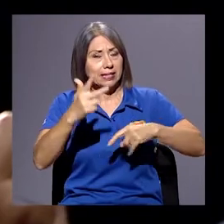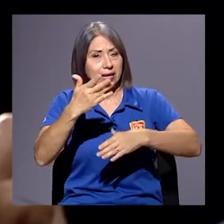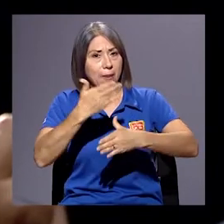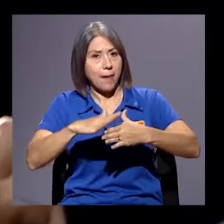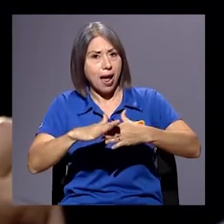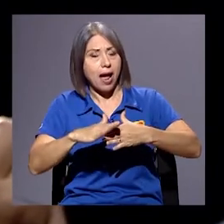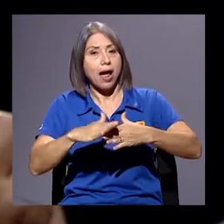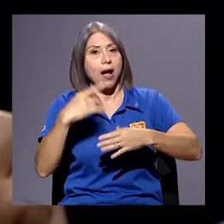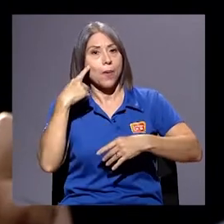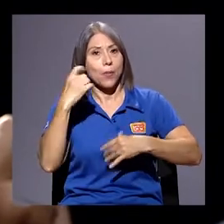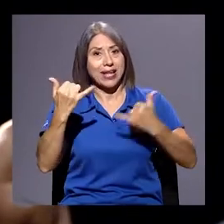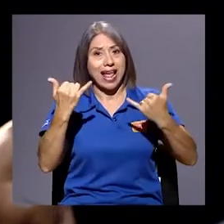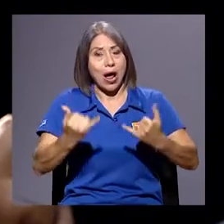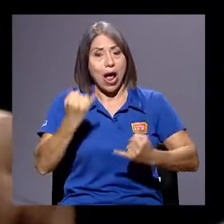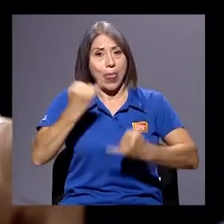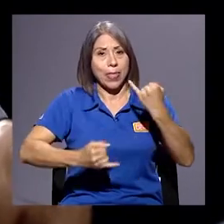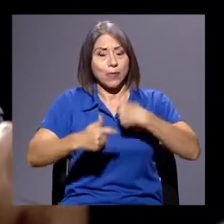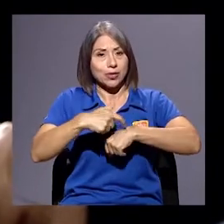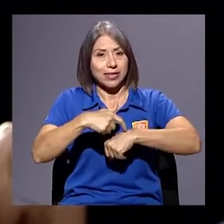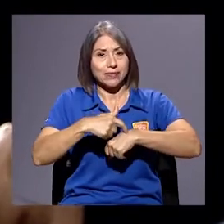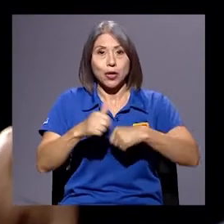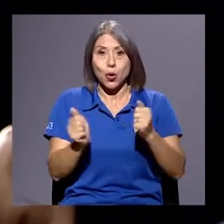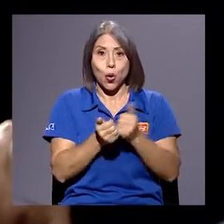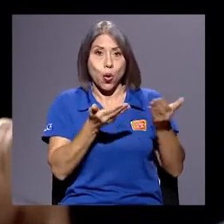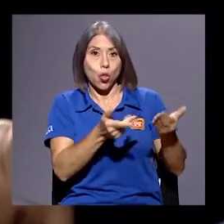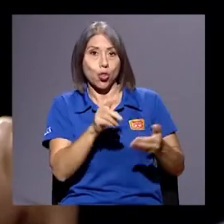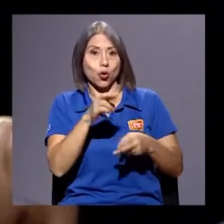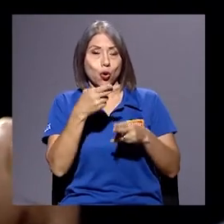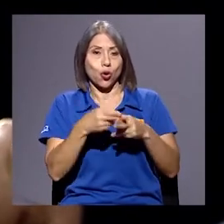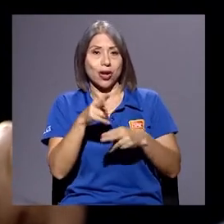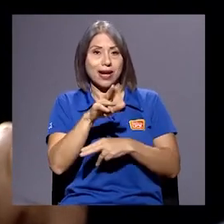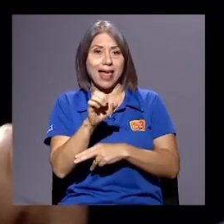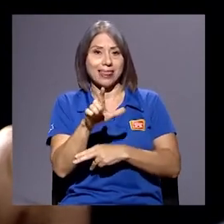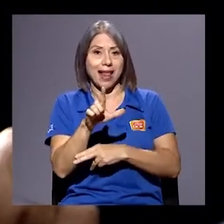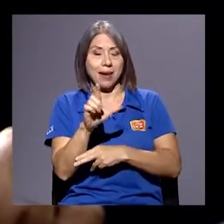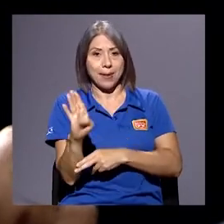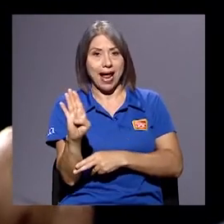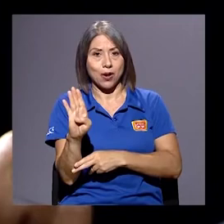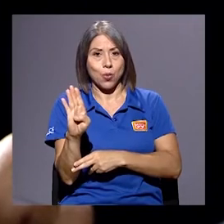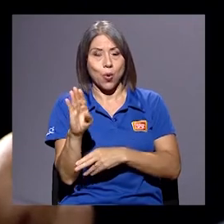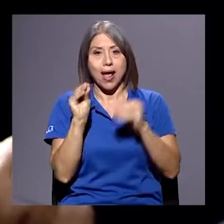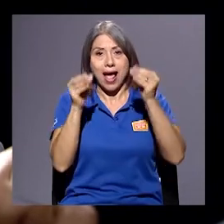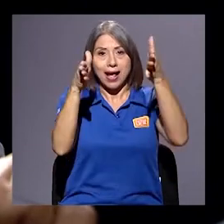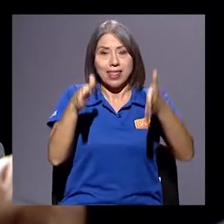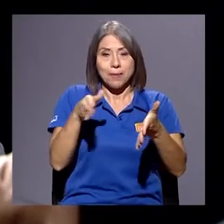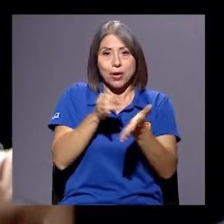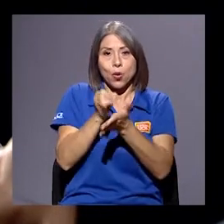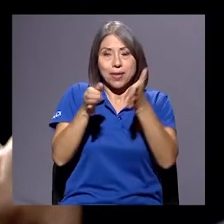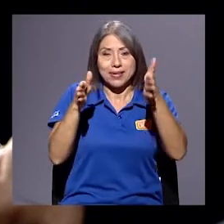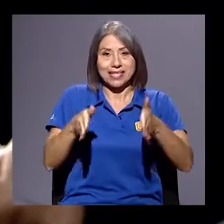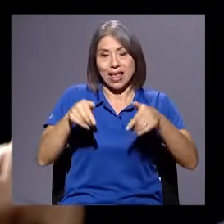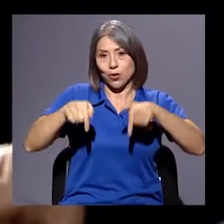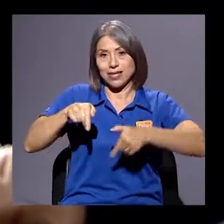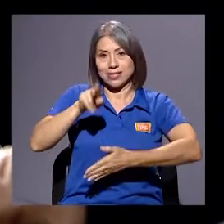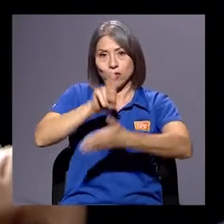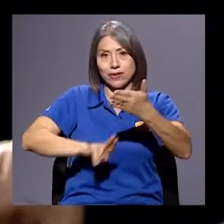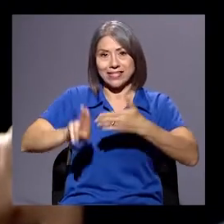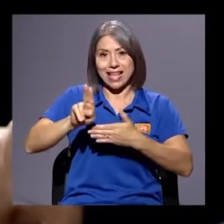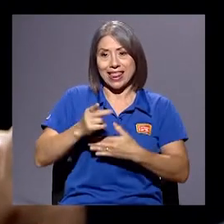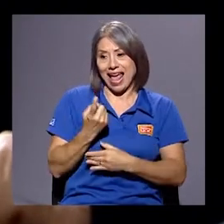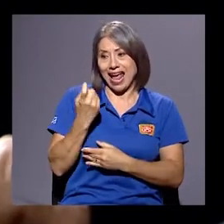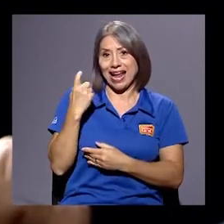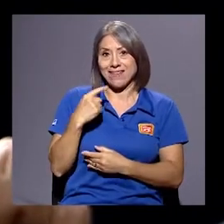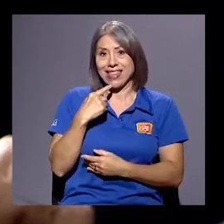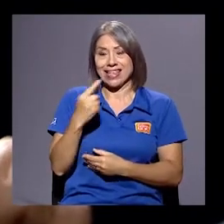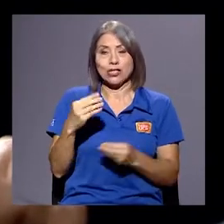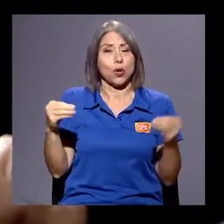se nos acaba el tiempo. Estamos con el doctor Randall Blanco, académico e investigador de esta universidad, y acaba de haber dicho tal